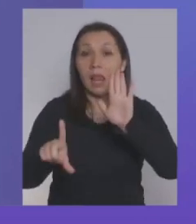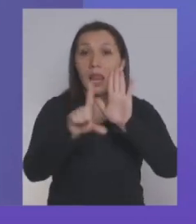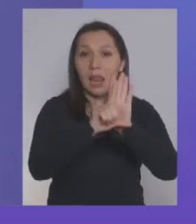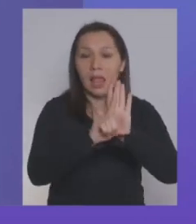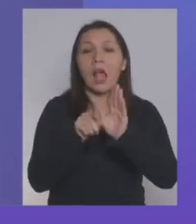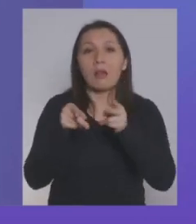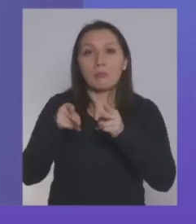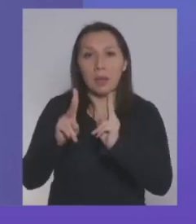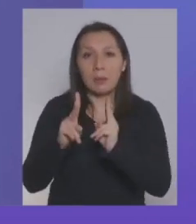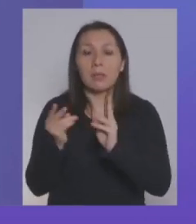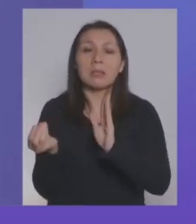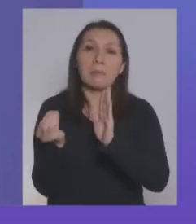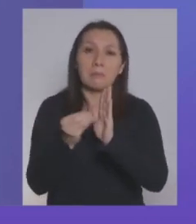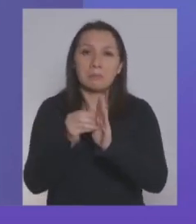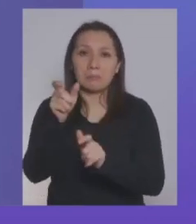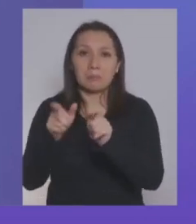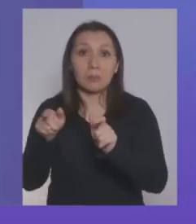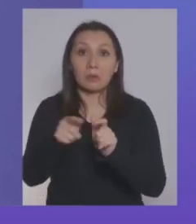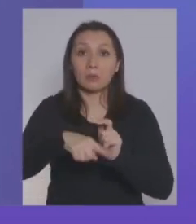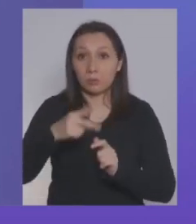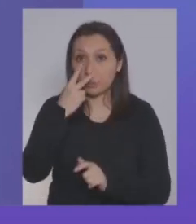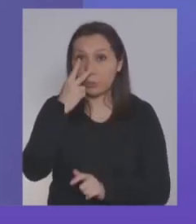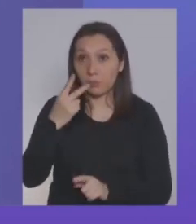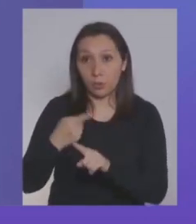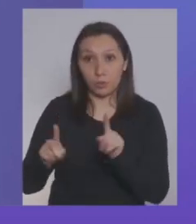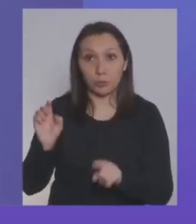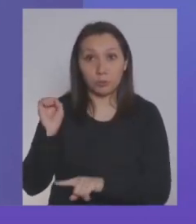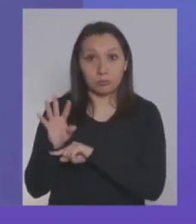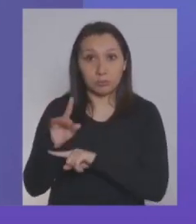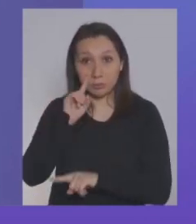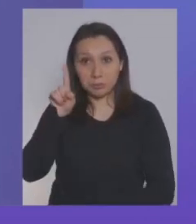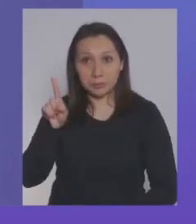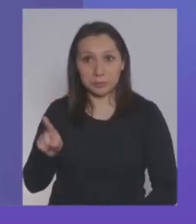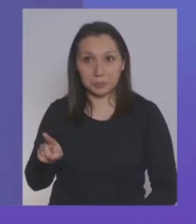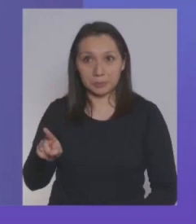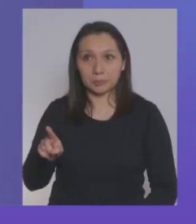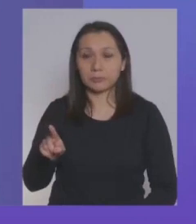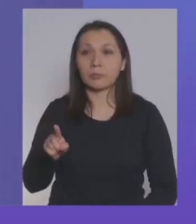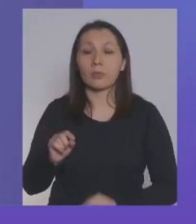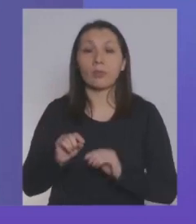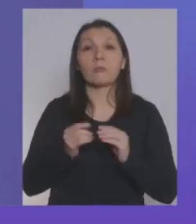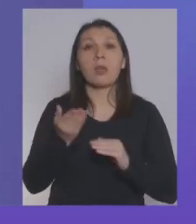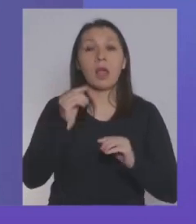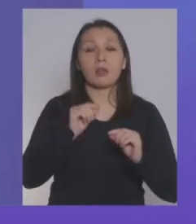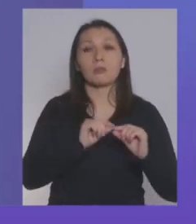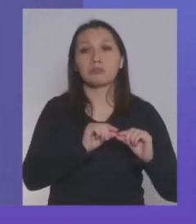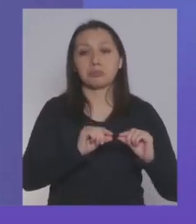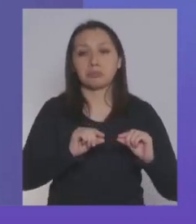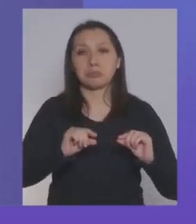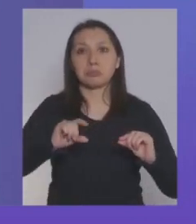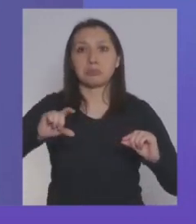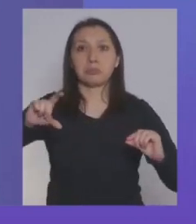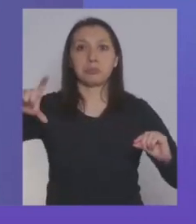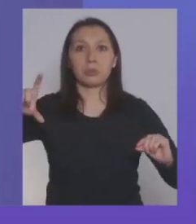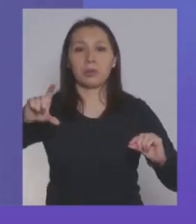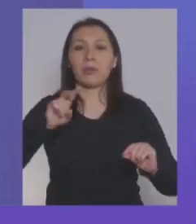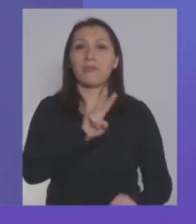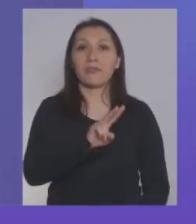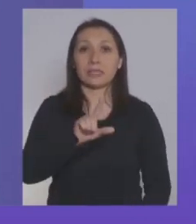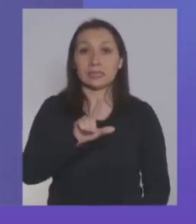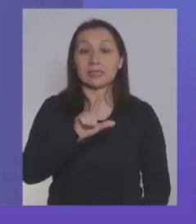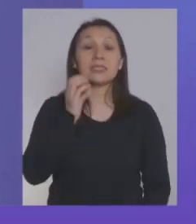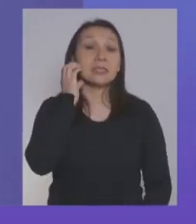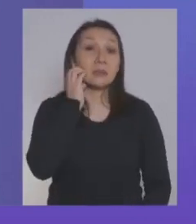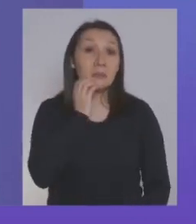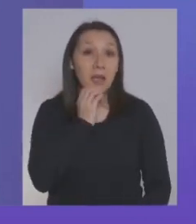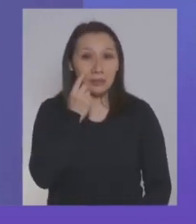que permitió, y como podemos ver en la siguiente lámina, que hayamos aumentado desde el 27 de